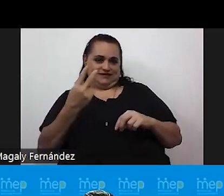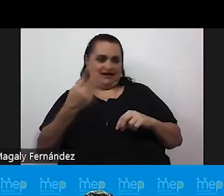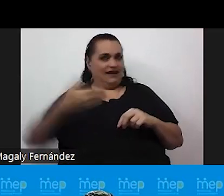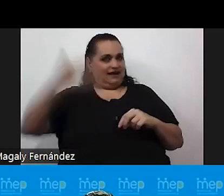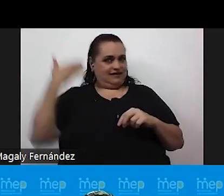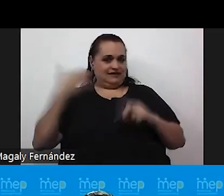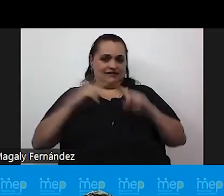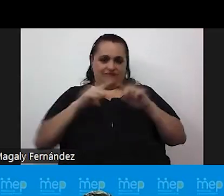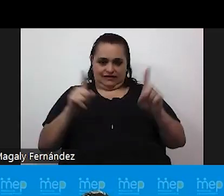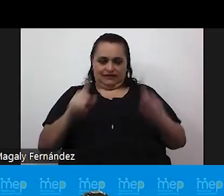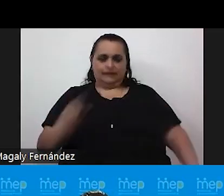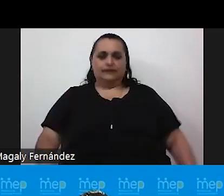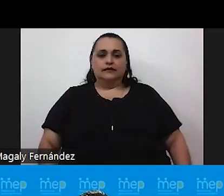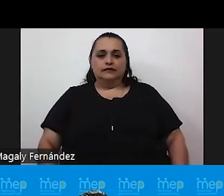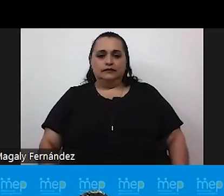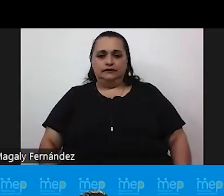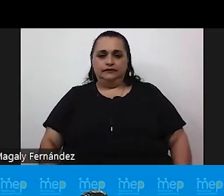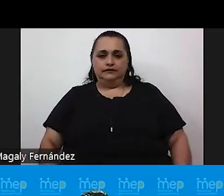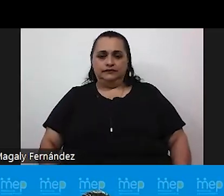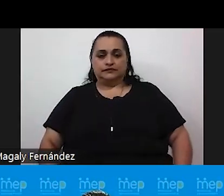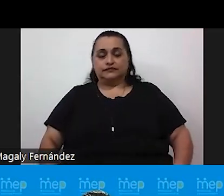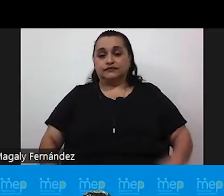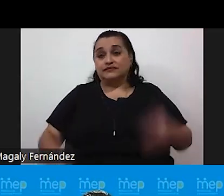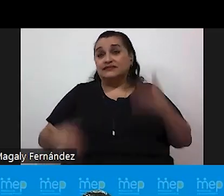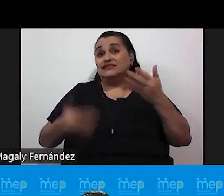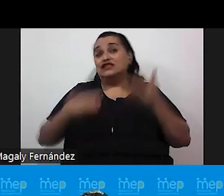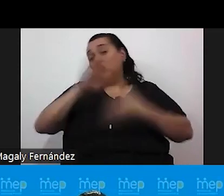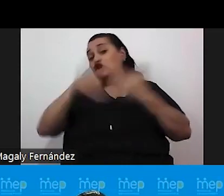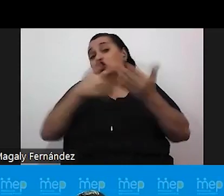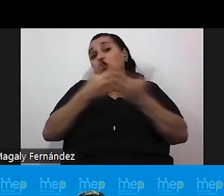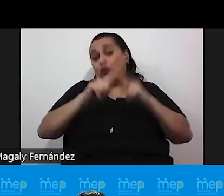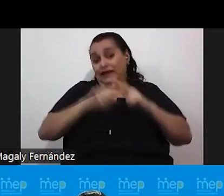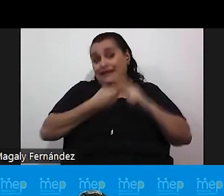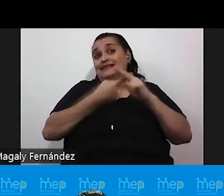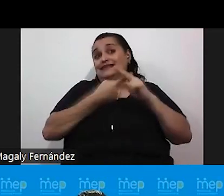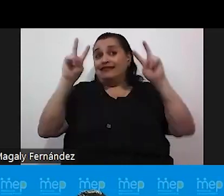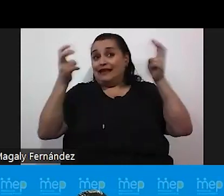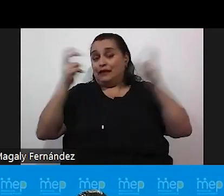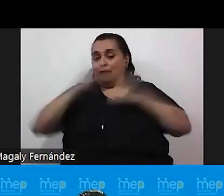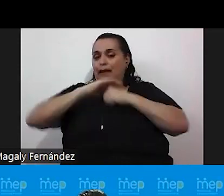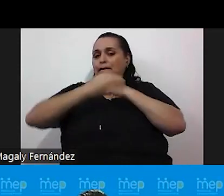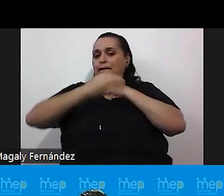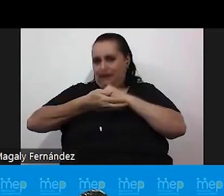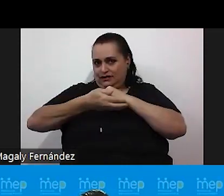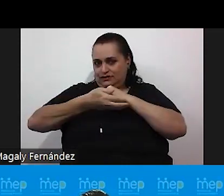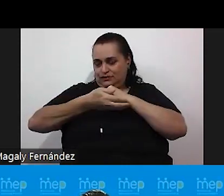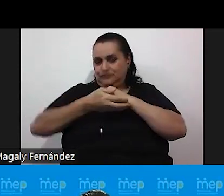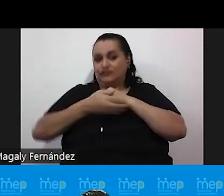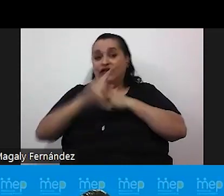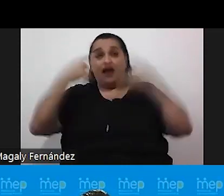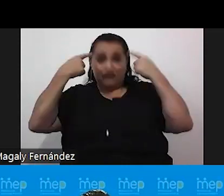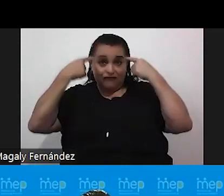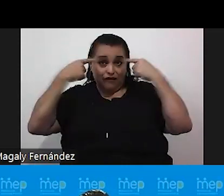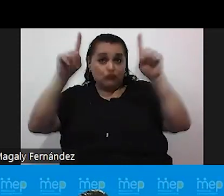Bueno. Y a veces tú inicia con el tema de la gestación y aparece esta famosa